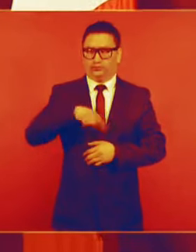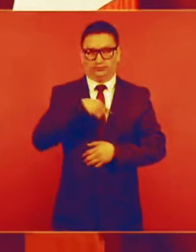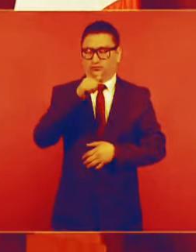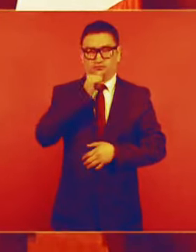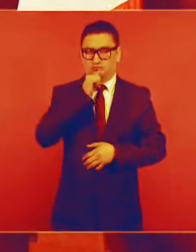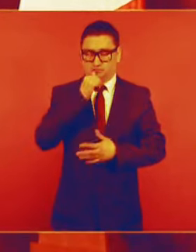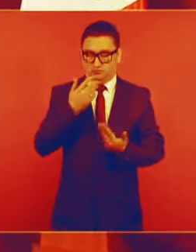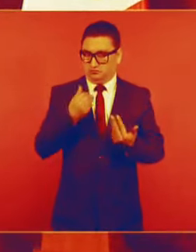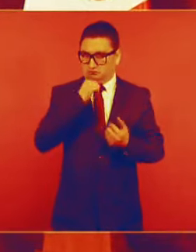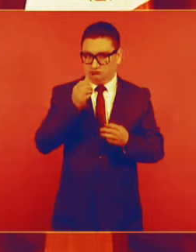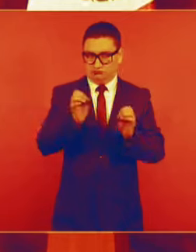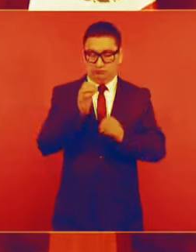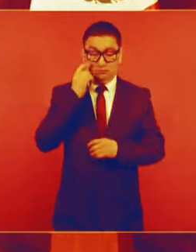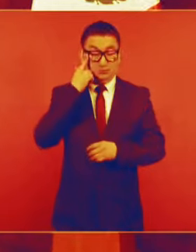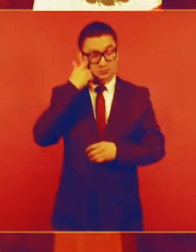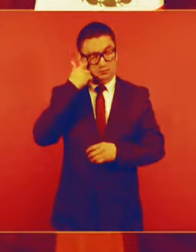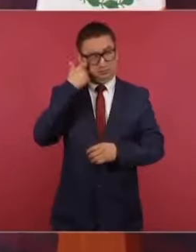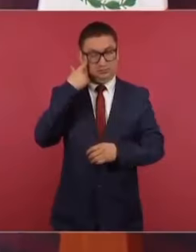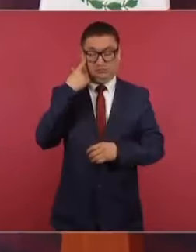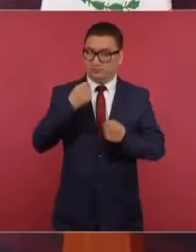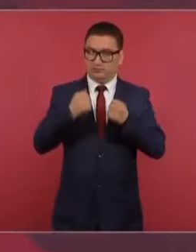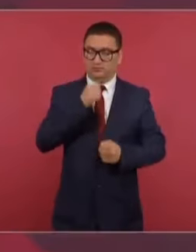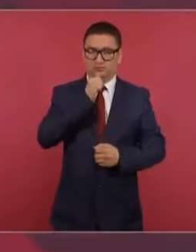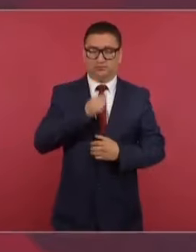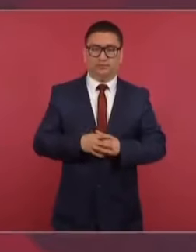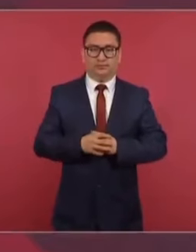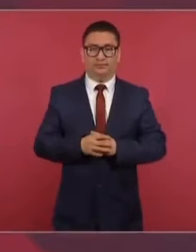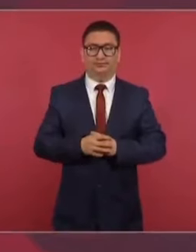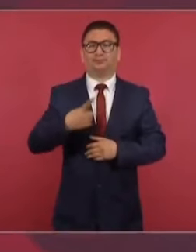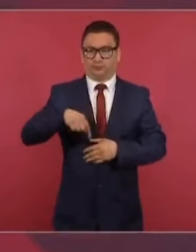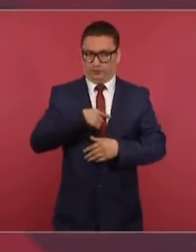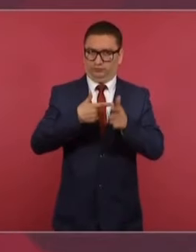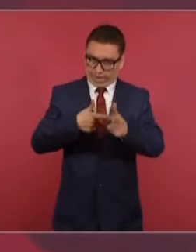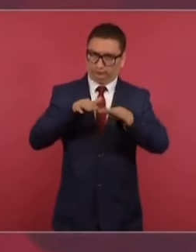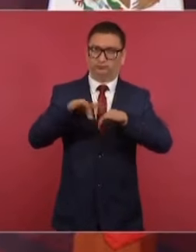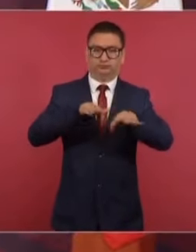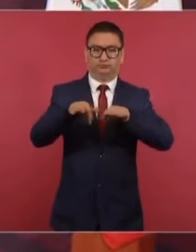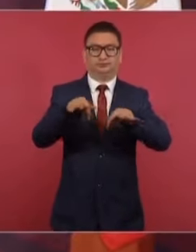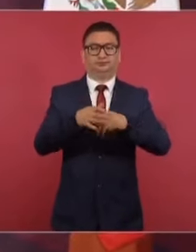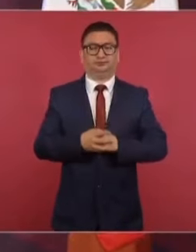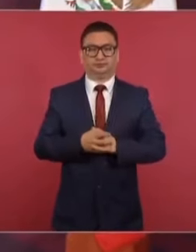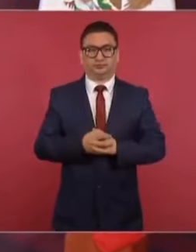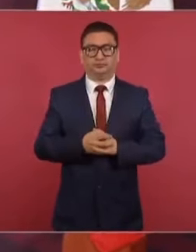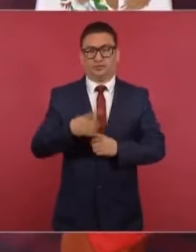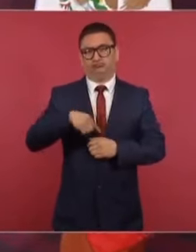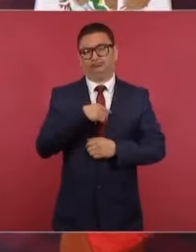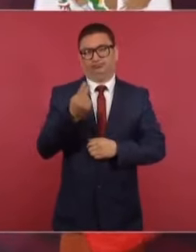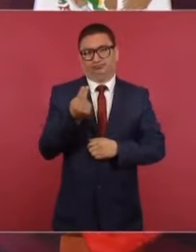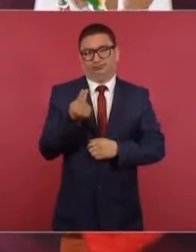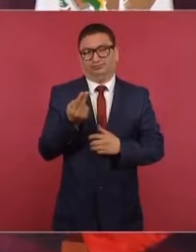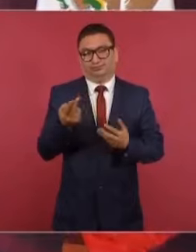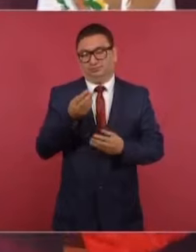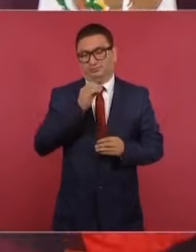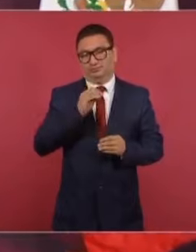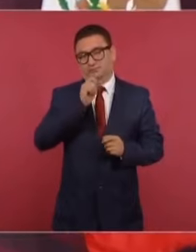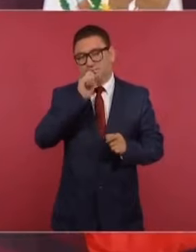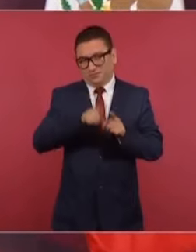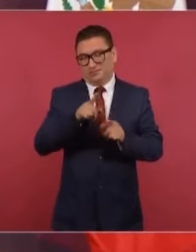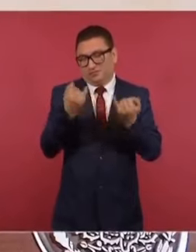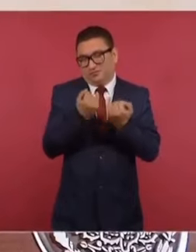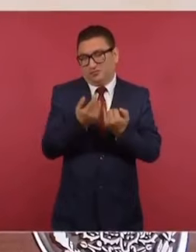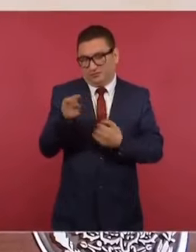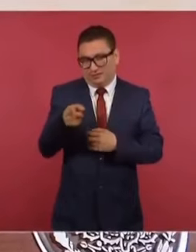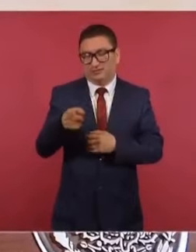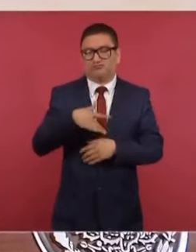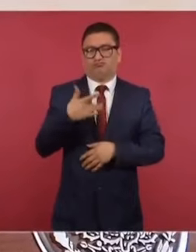en firme. Estamos haciendo trabajo, que requiere también, en este